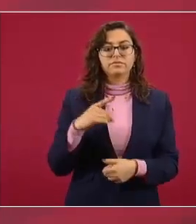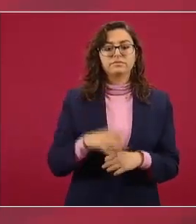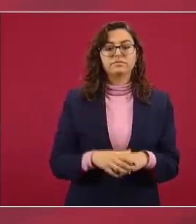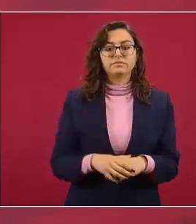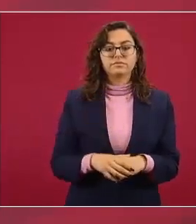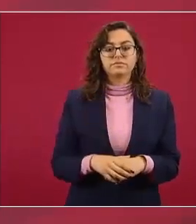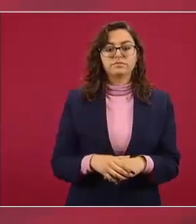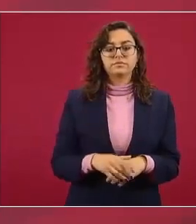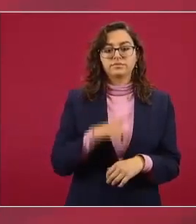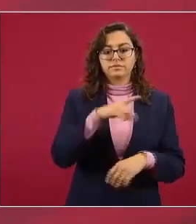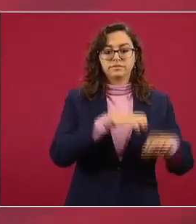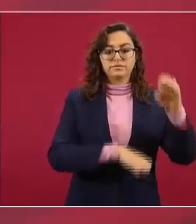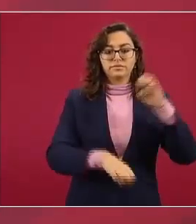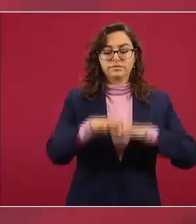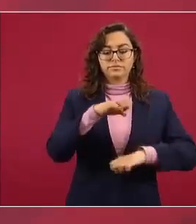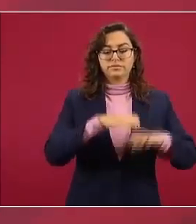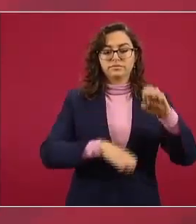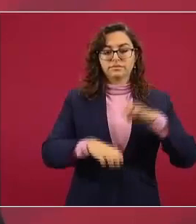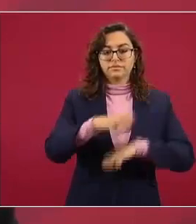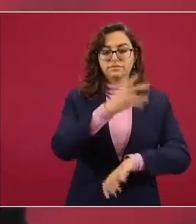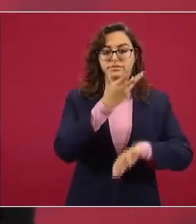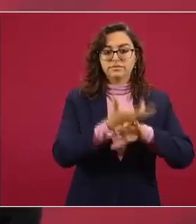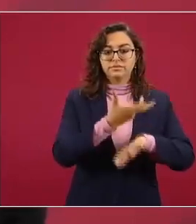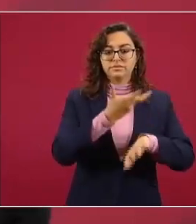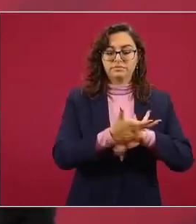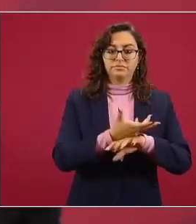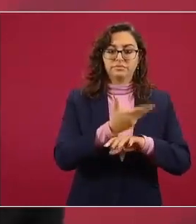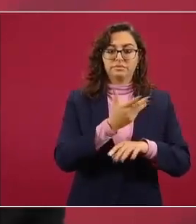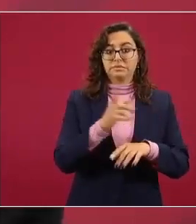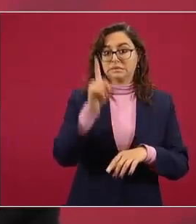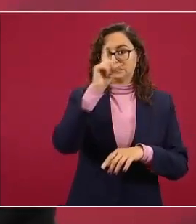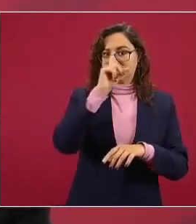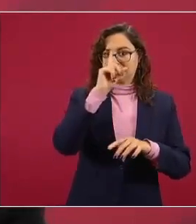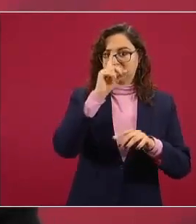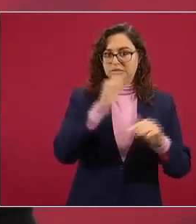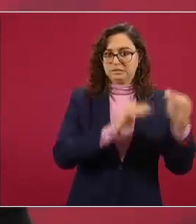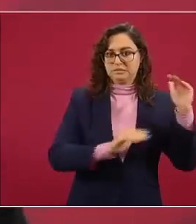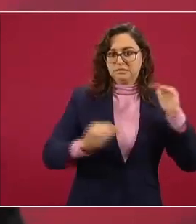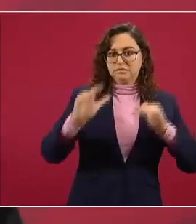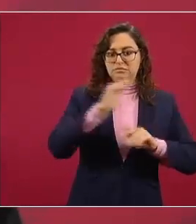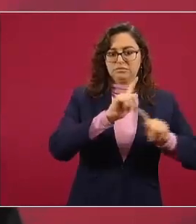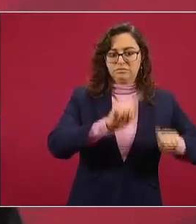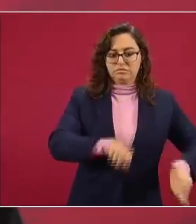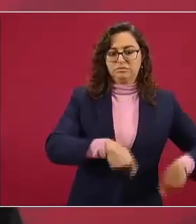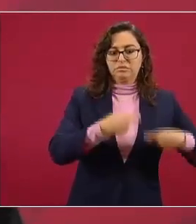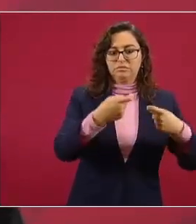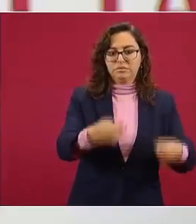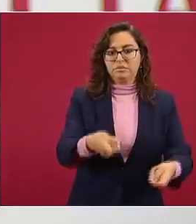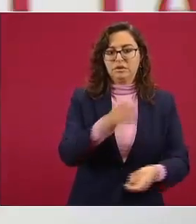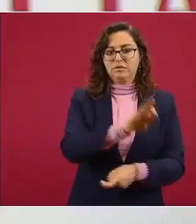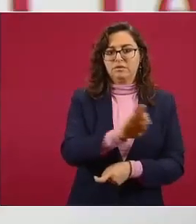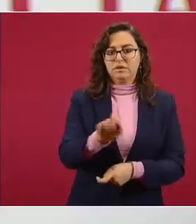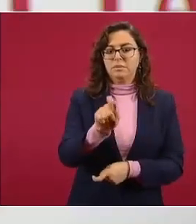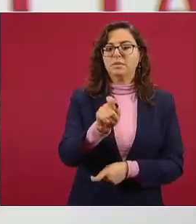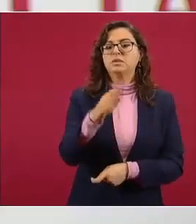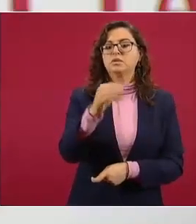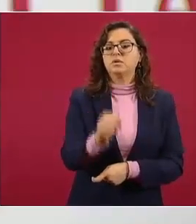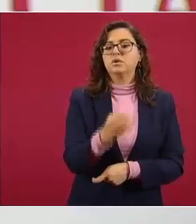consejero de la embajada de los Estados Unidos un oficio con fecha 29 de octubre del 2020